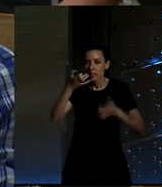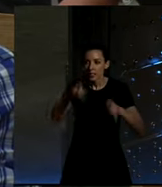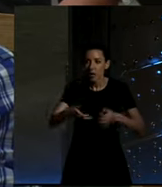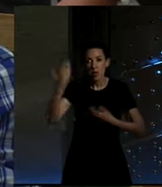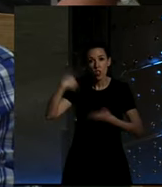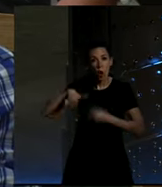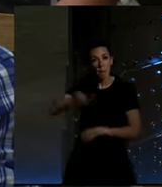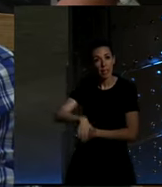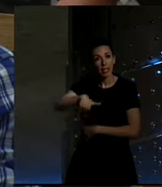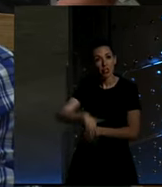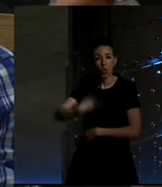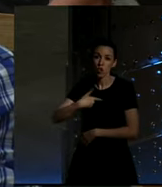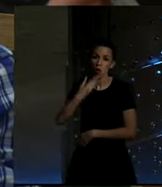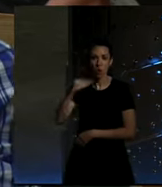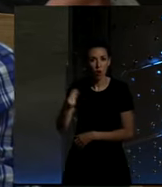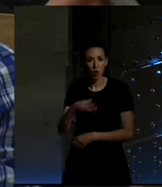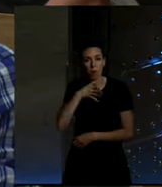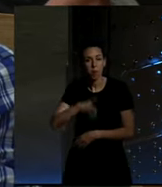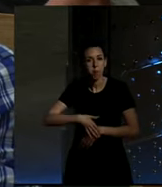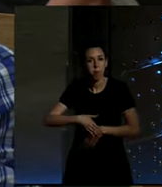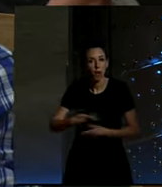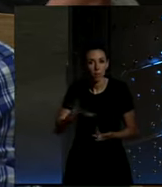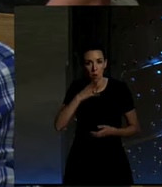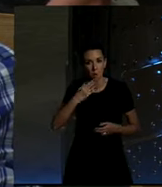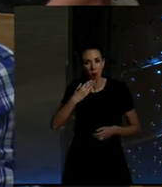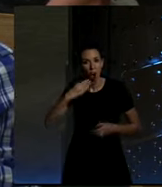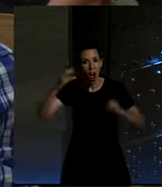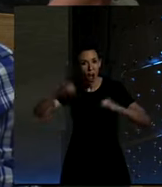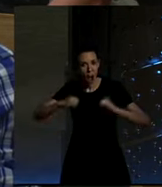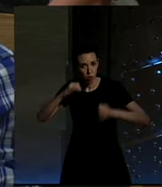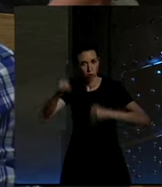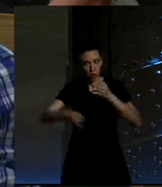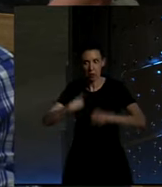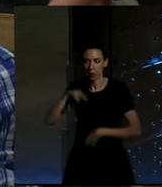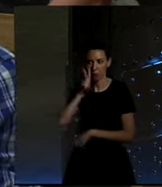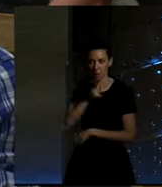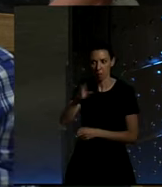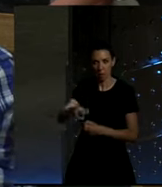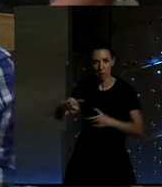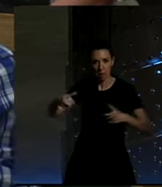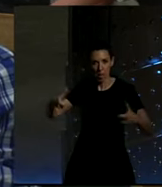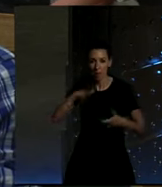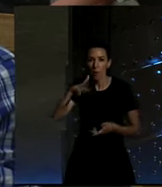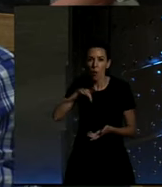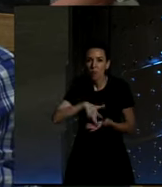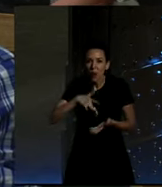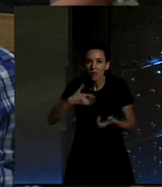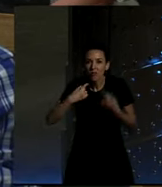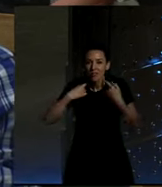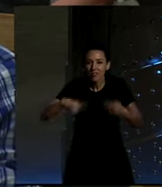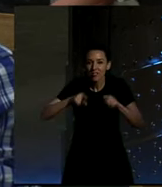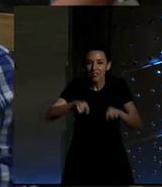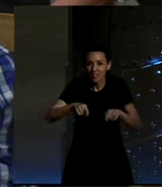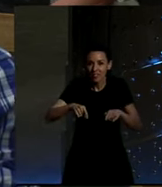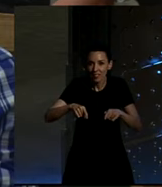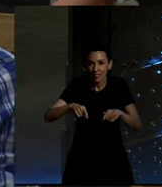pequeñito yo de joven porque la gente porque adultos montando en bici los hay y cada vez más pero por qué se ha perdido esta por